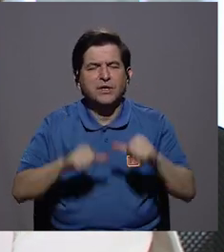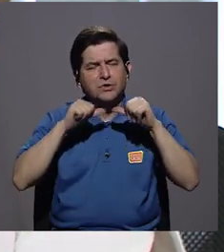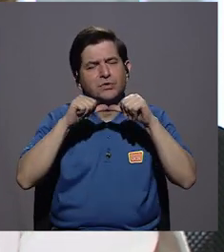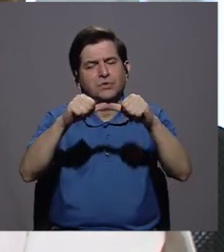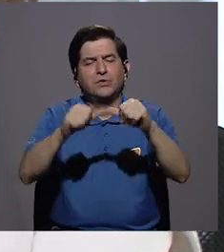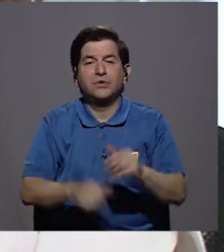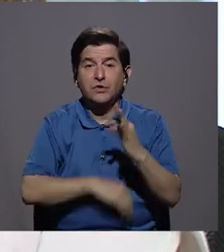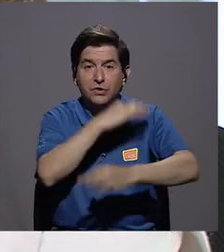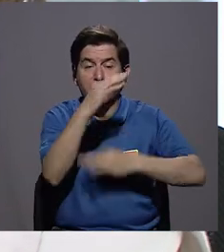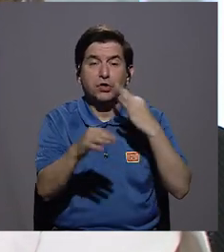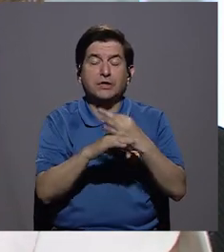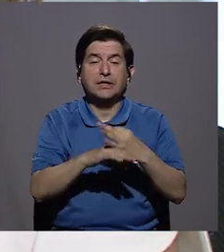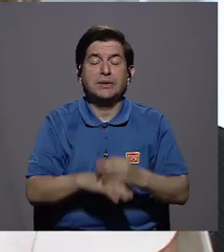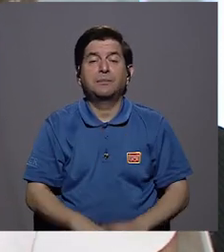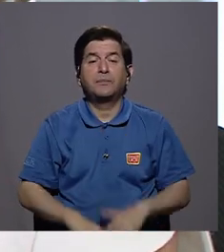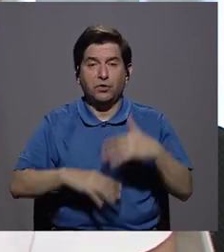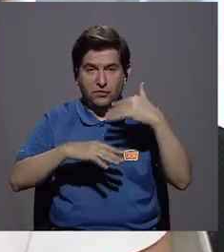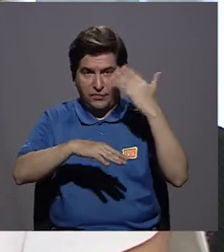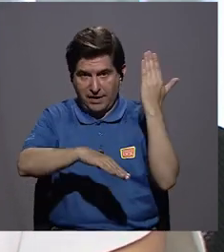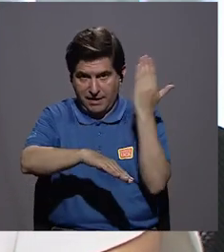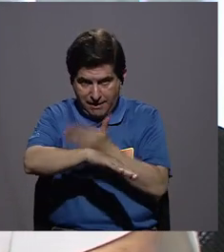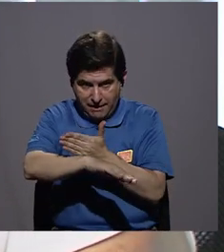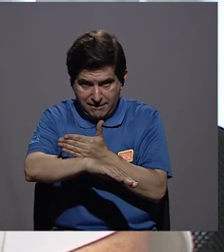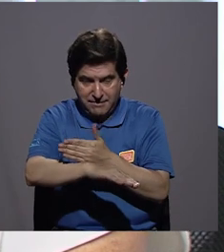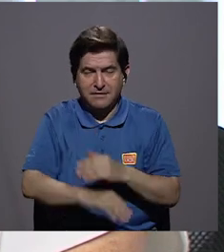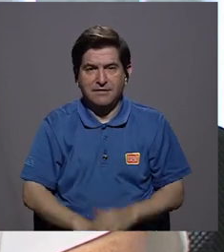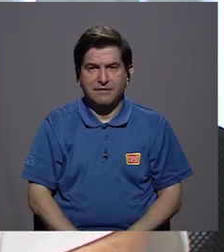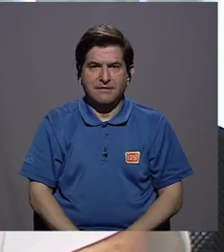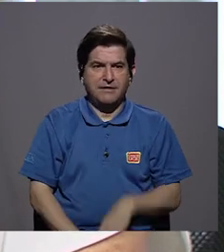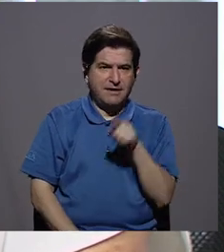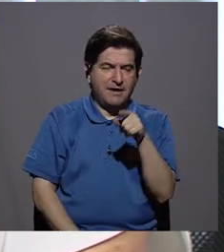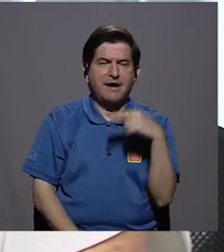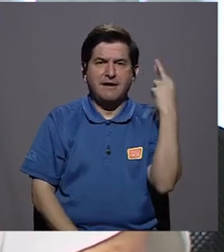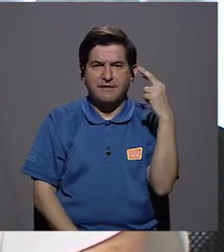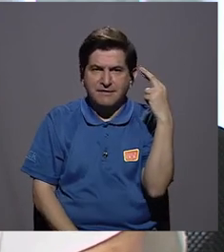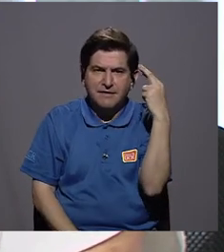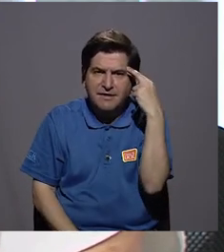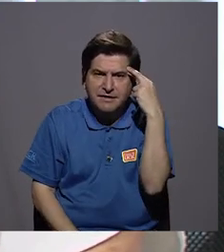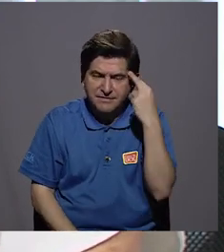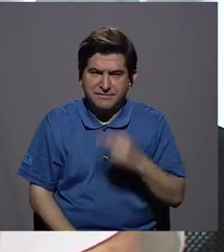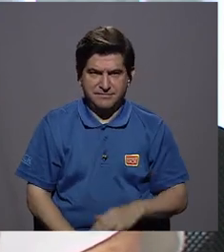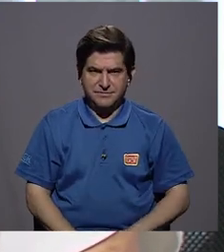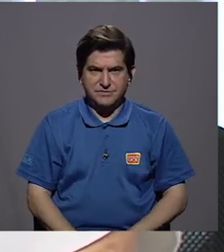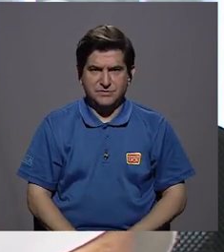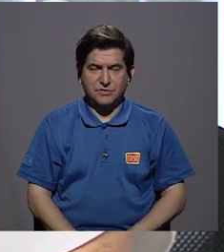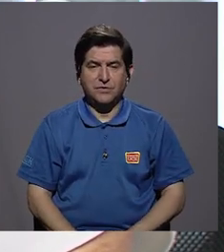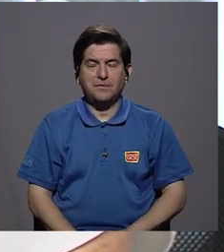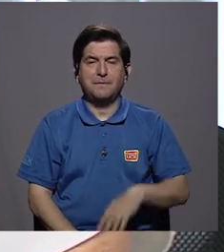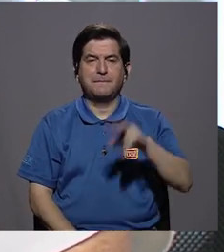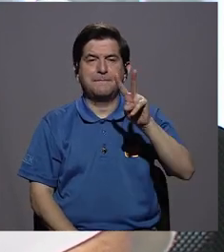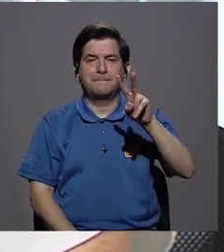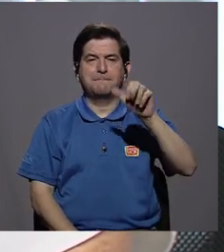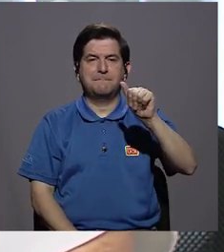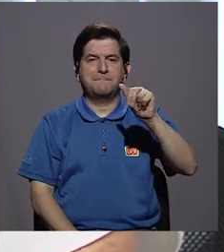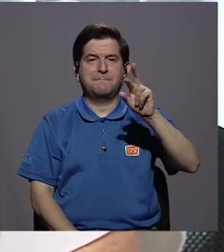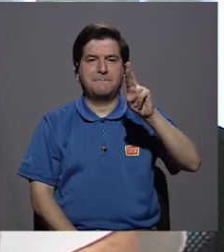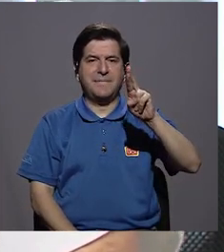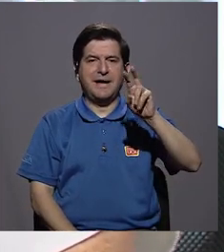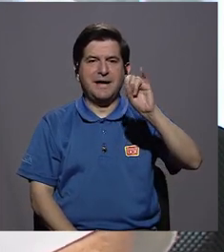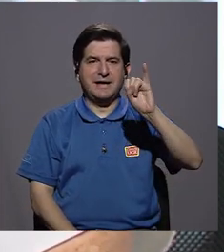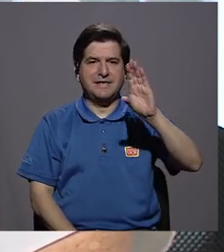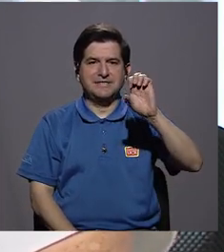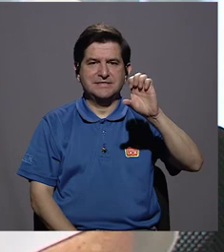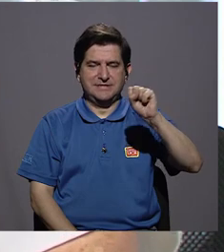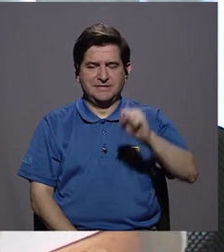este tipo de heridas que es precisamente propiciadas por lo que son varices, son musas